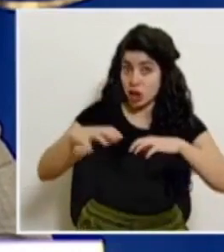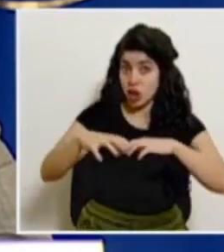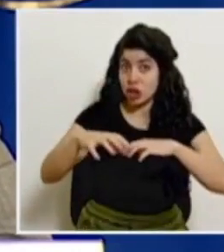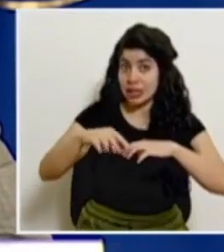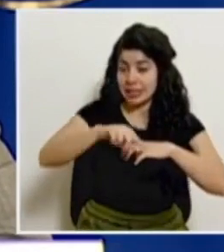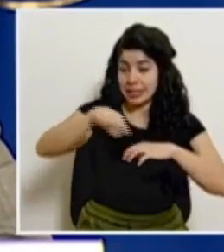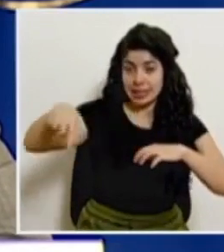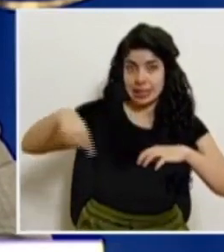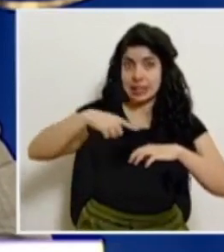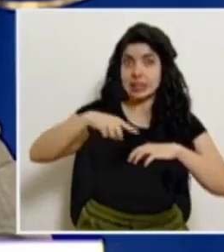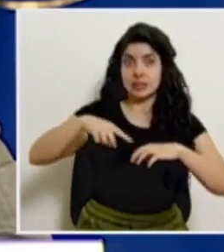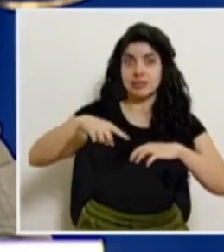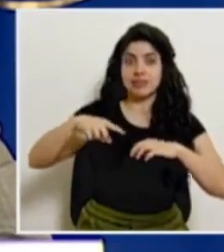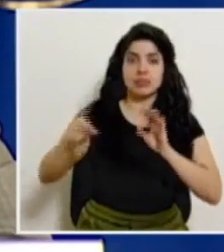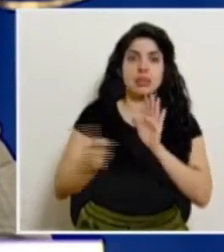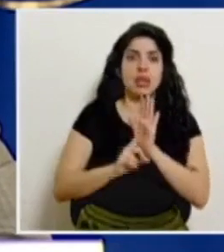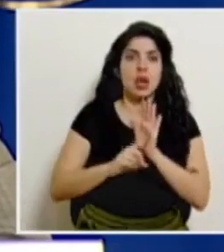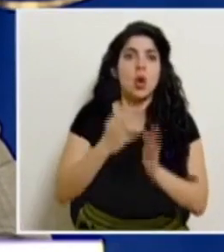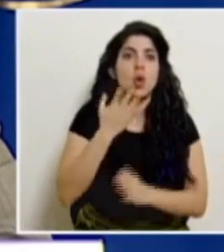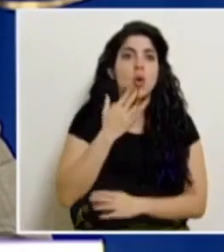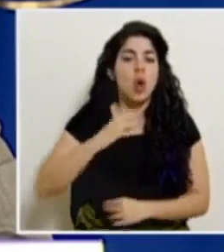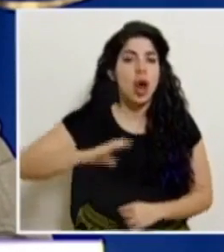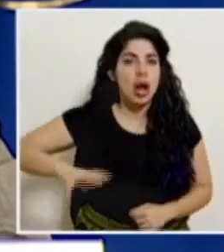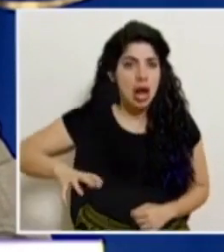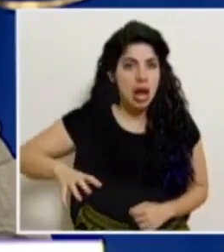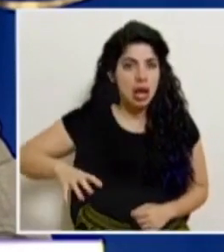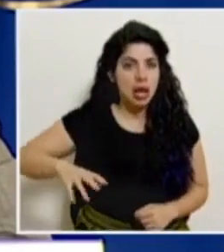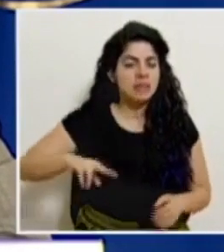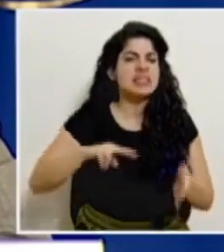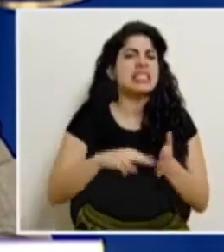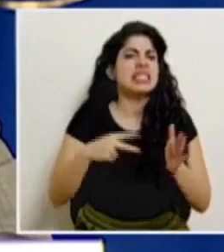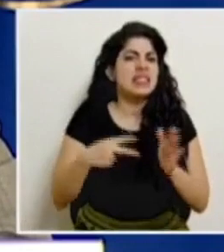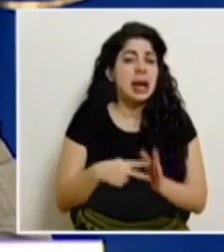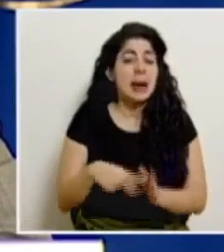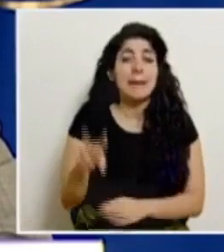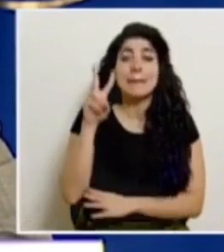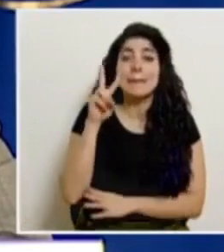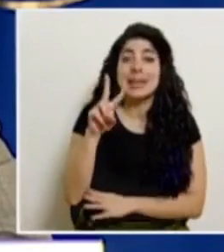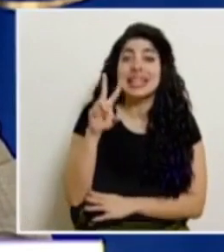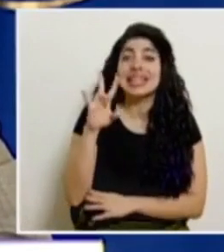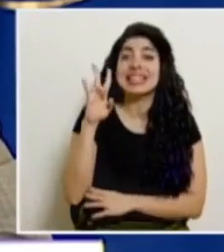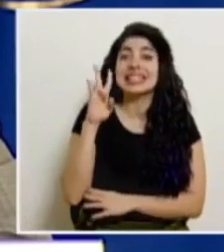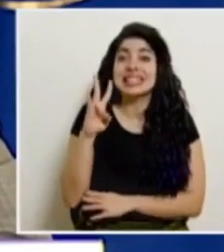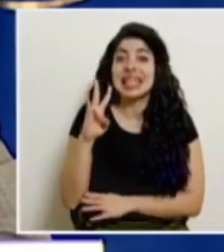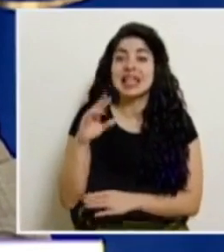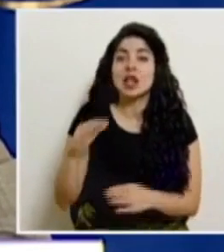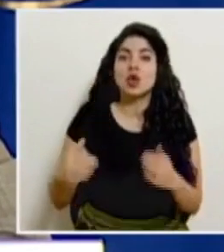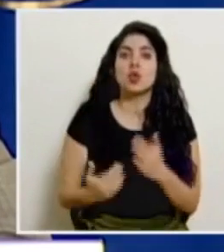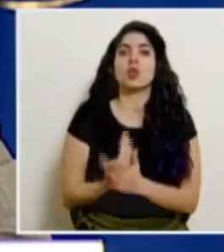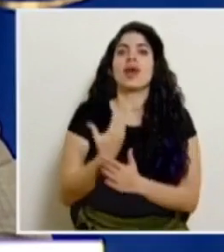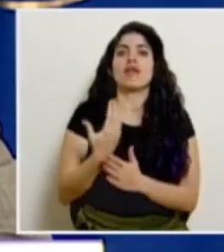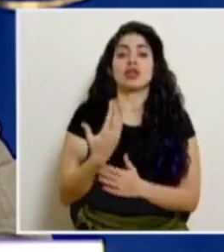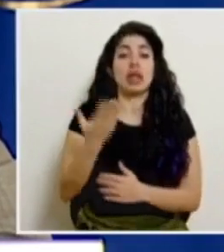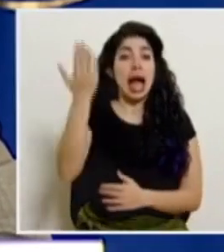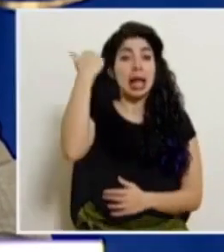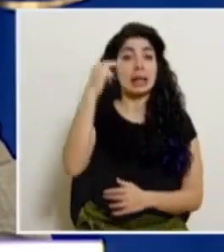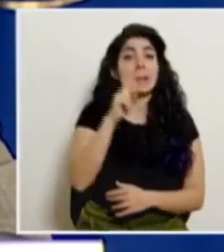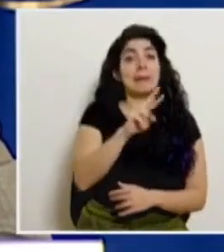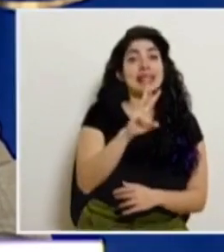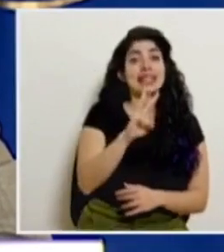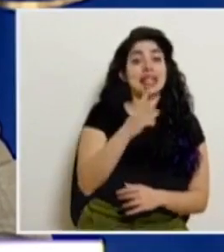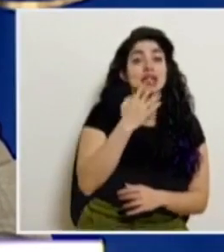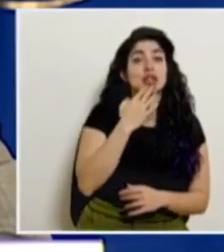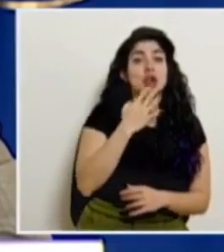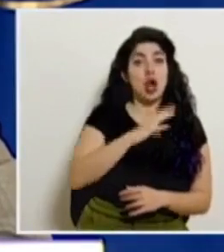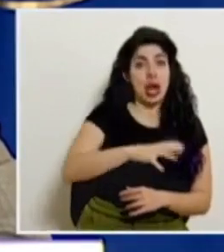en condición de alerta naranja. Eso significa 27 cantones nuevos. Teníamos 26 cantones en